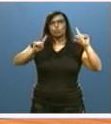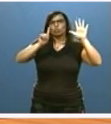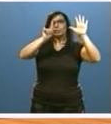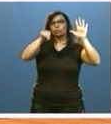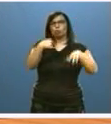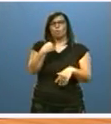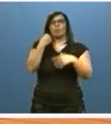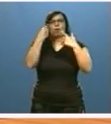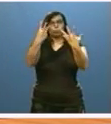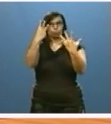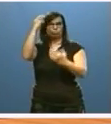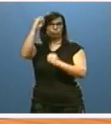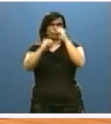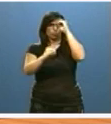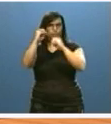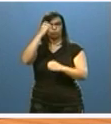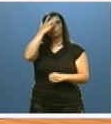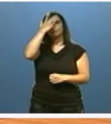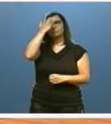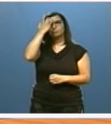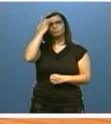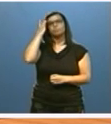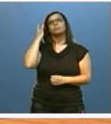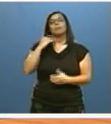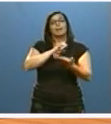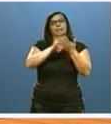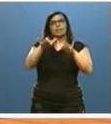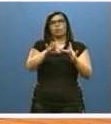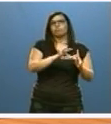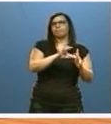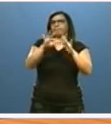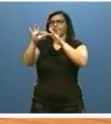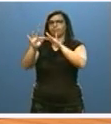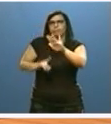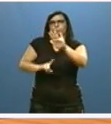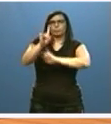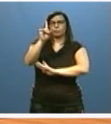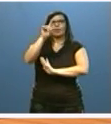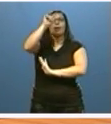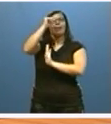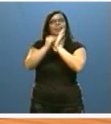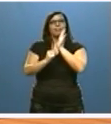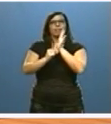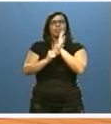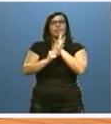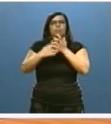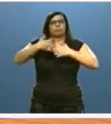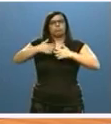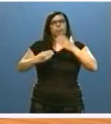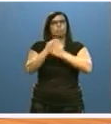,8%. Castilla y León lideró el crecimiento del Índice de Producción Industrial en España en 2015